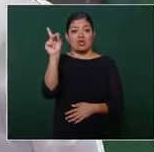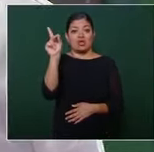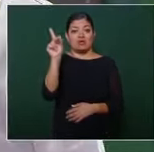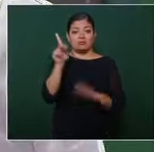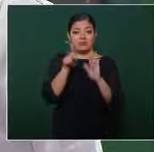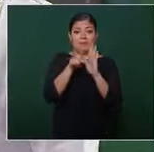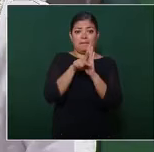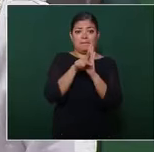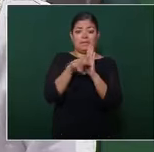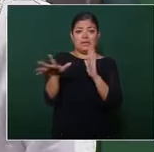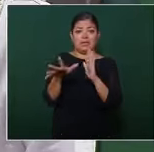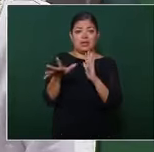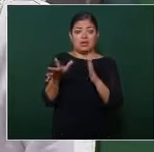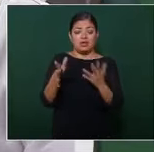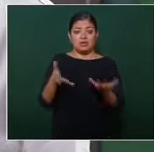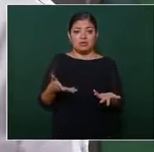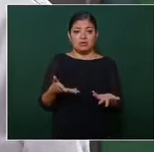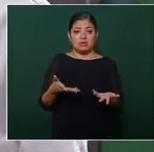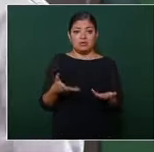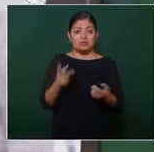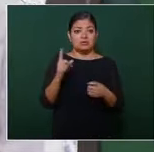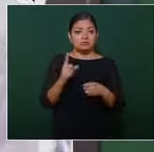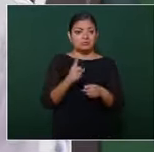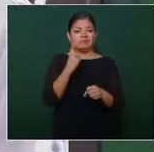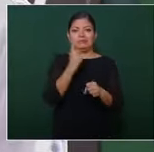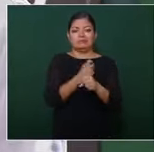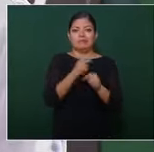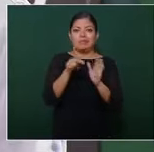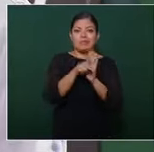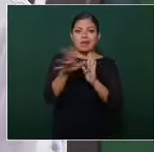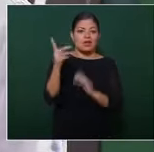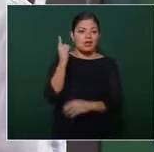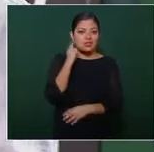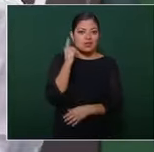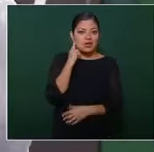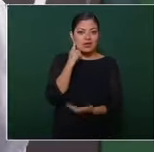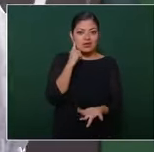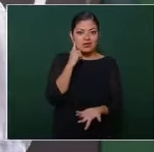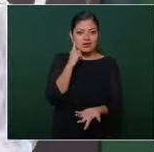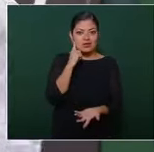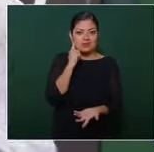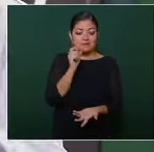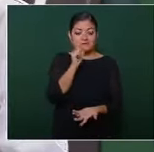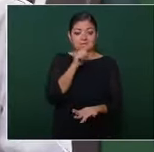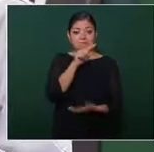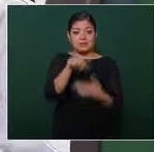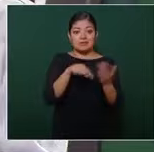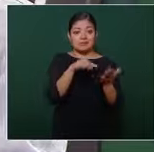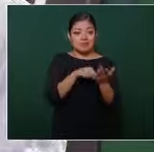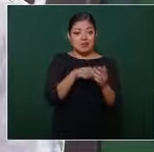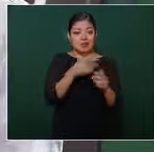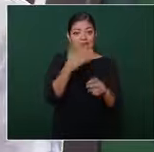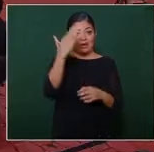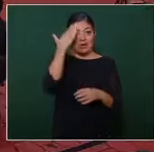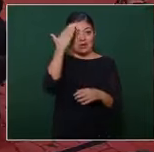periódicos principales de la capital y de los estados